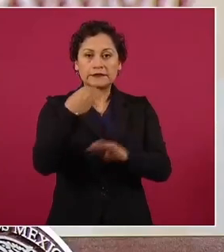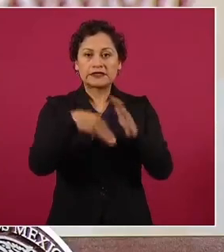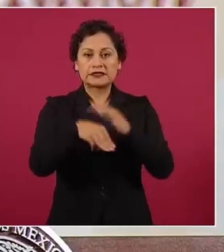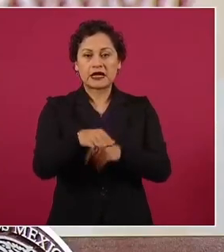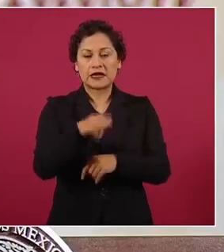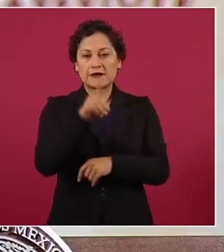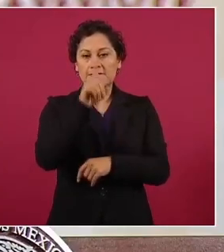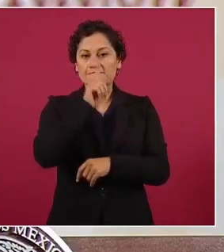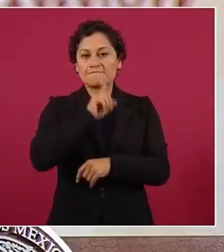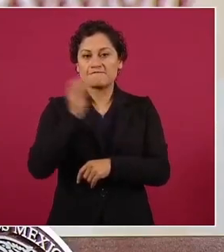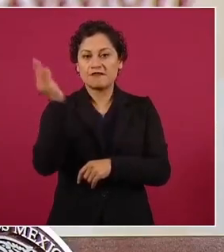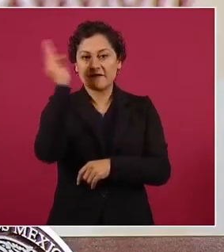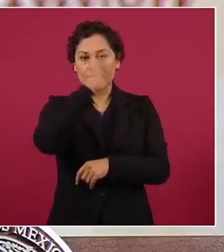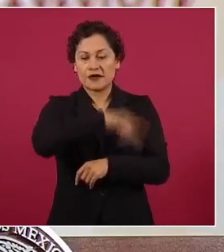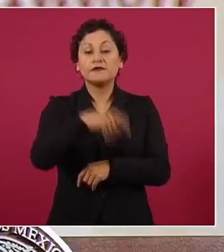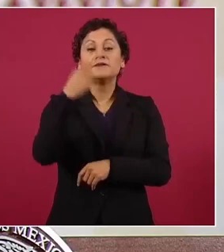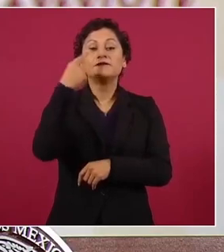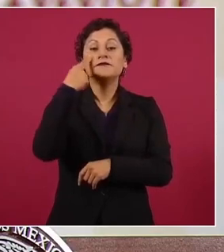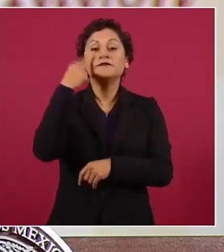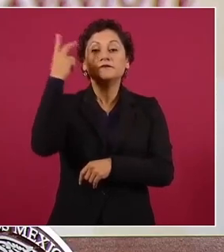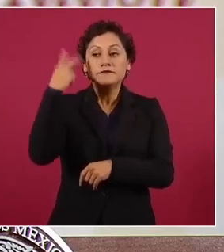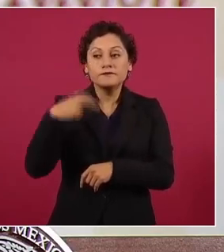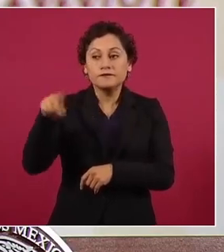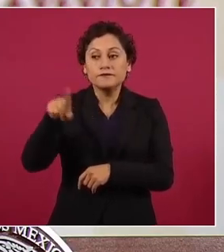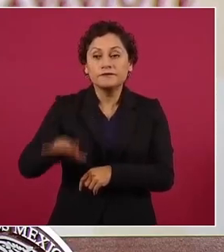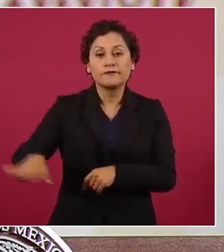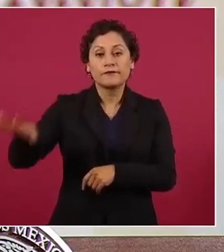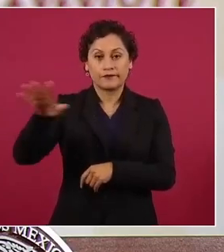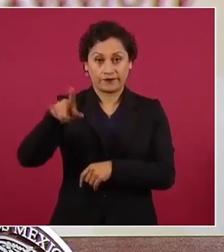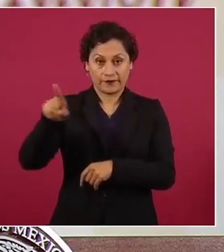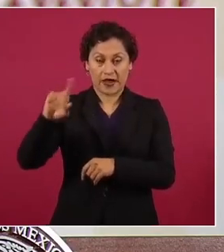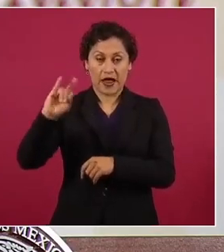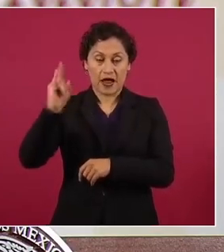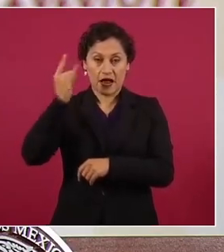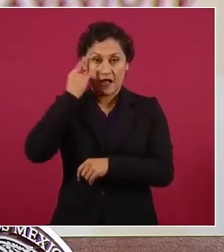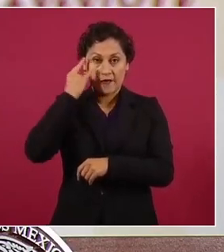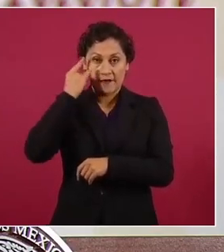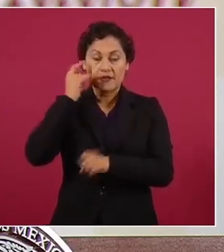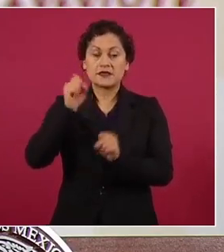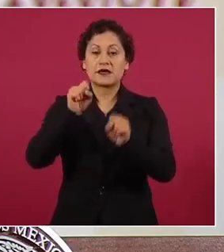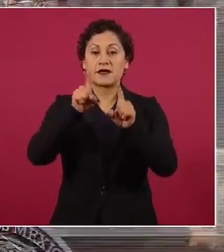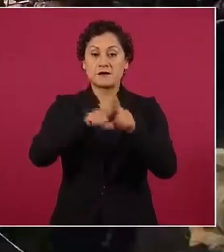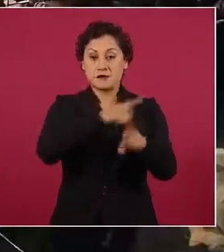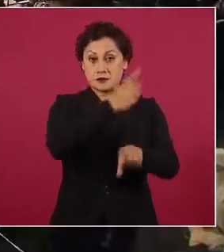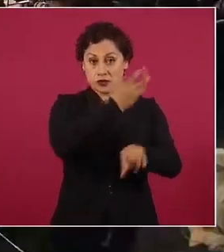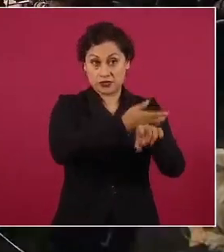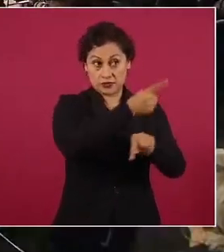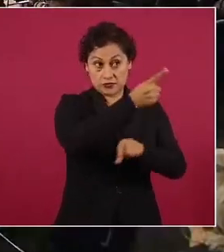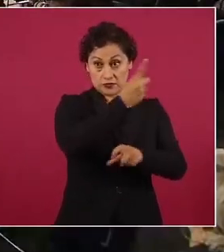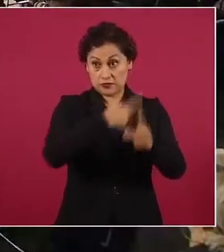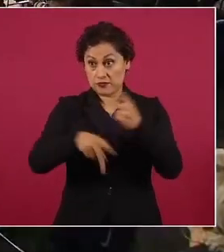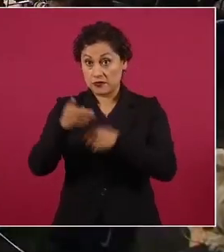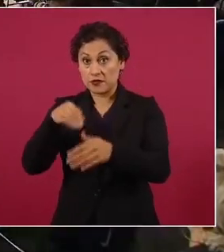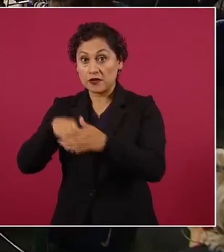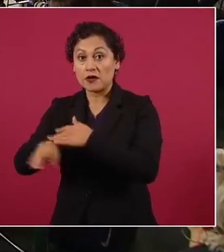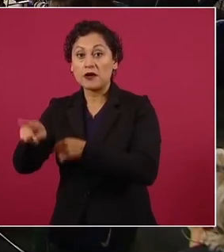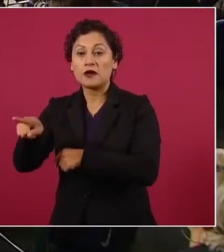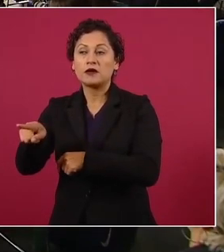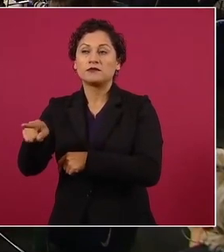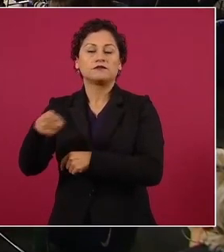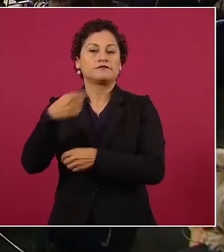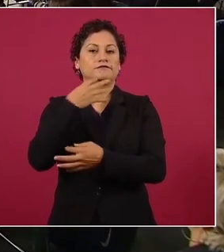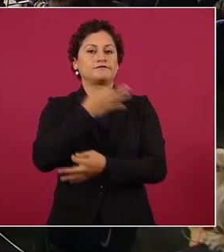una gira realizada por Campeche, el propio embajador de Estados Unidos en México, Ken Salazar, desmintió la información